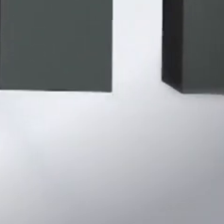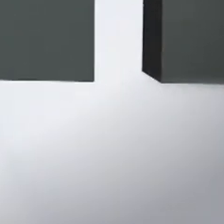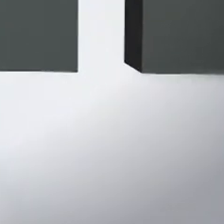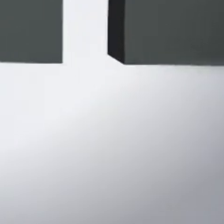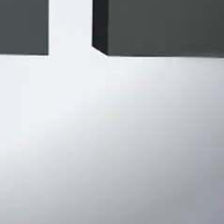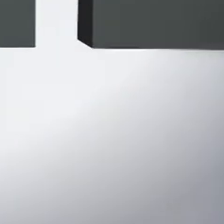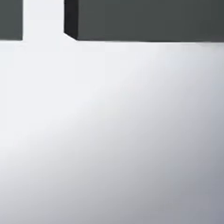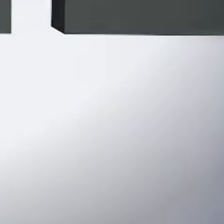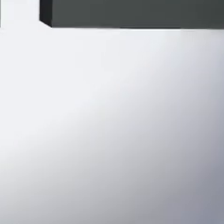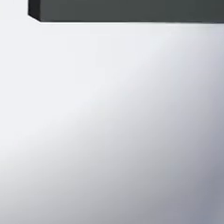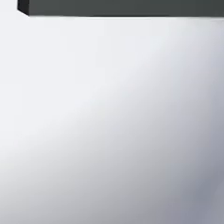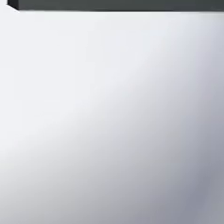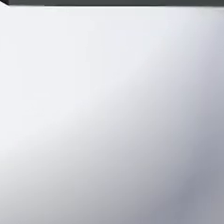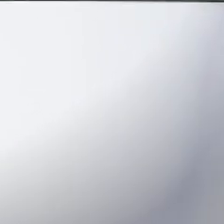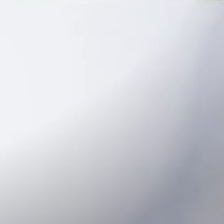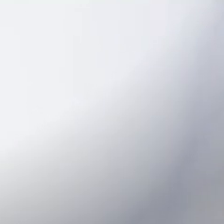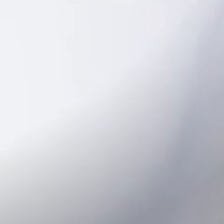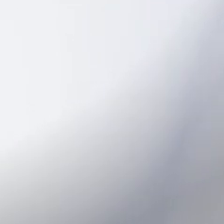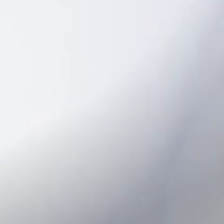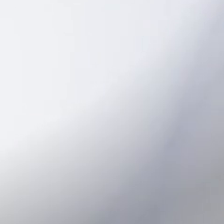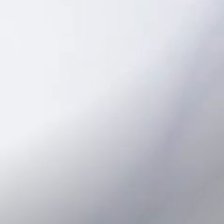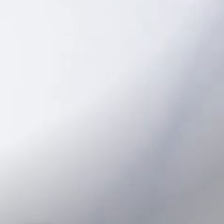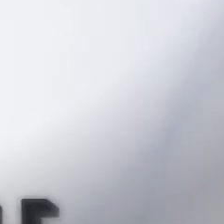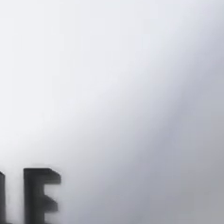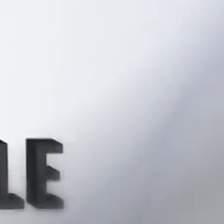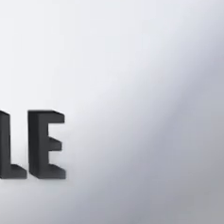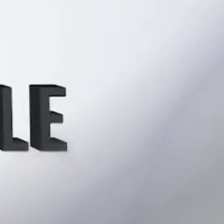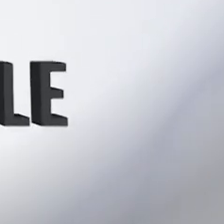por ver el video.